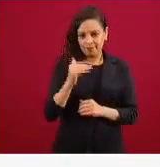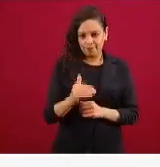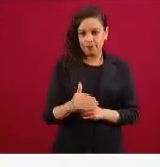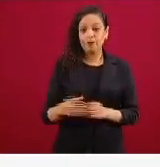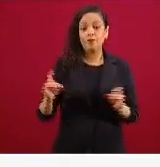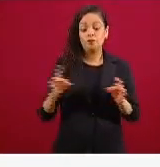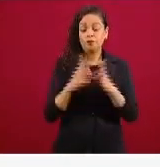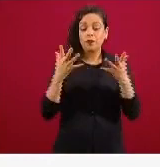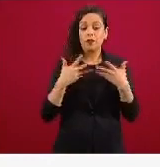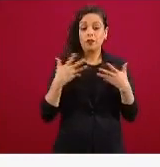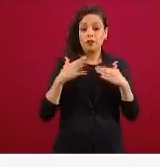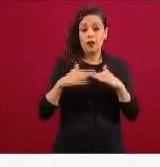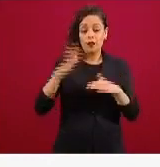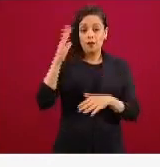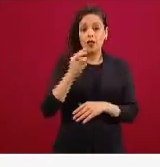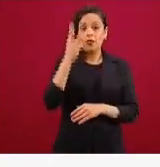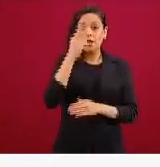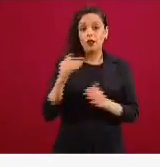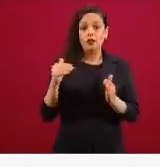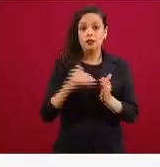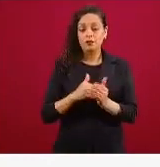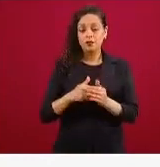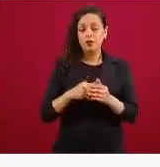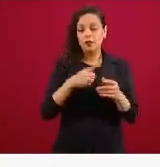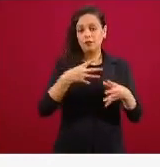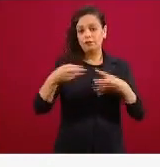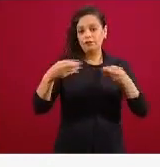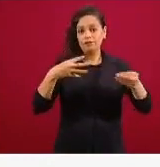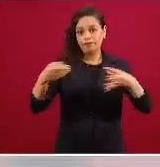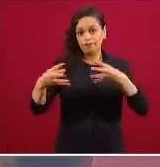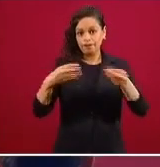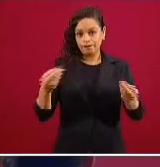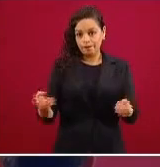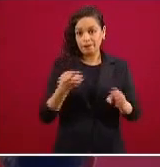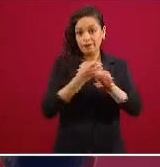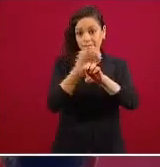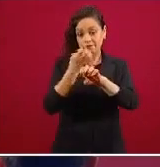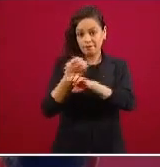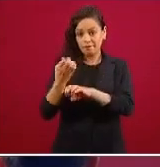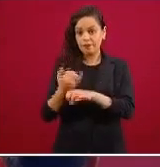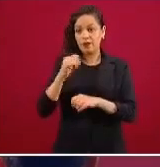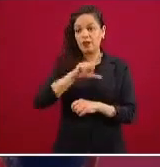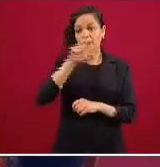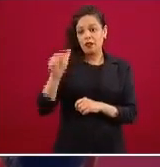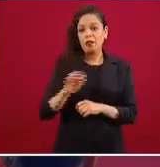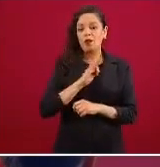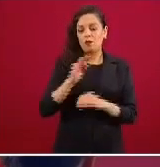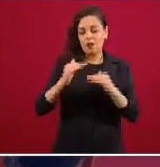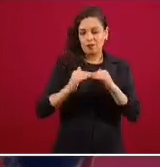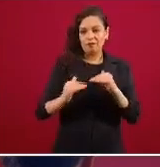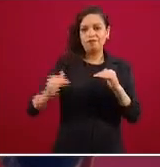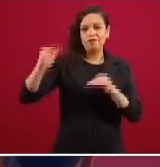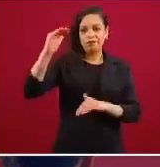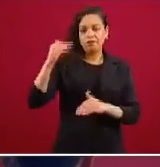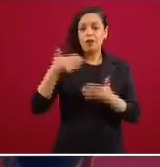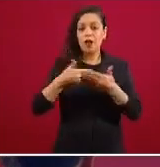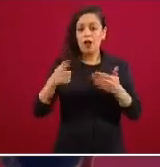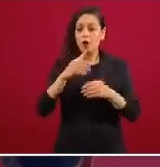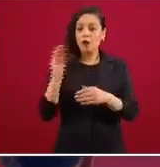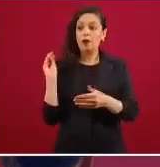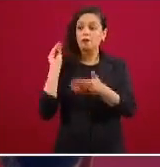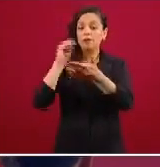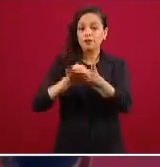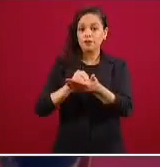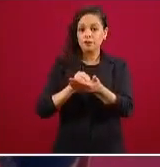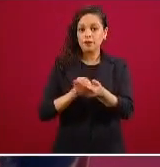confirmados en una misma entidad federativa y se irá extendiendo esta categorización. Aquí hemos agregado ahora el número